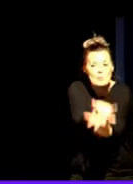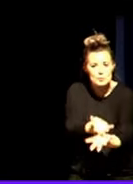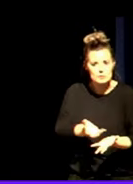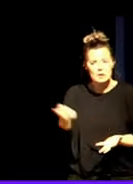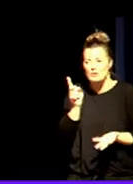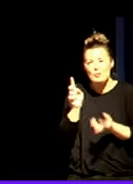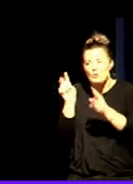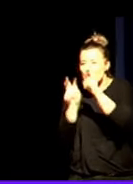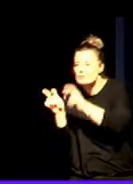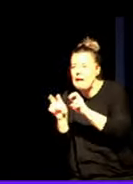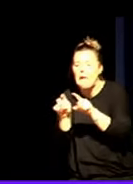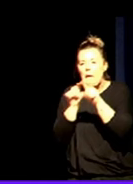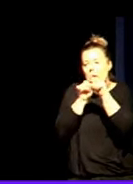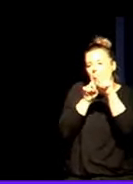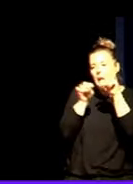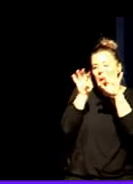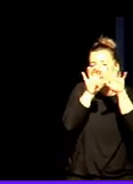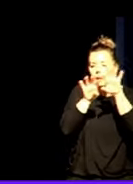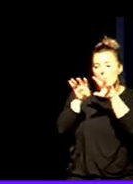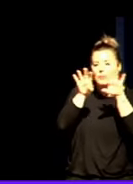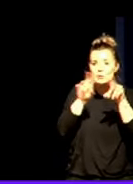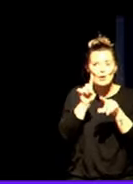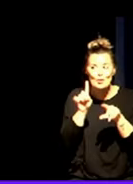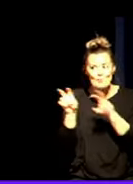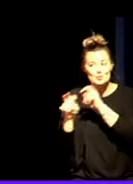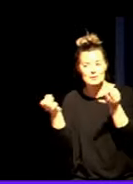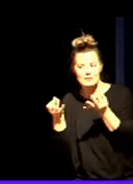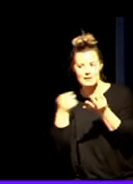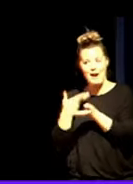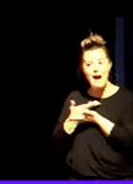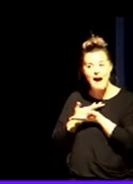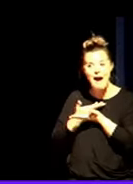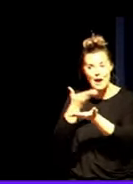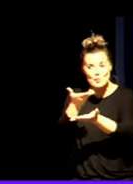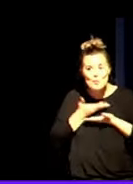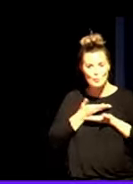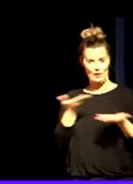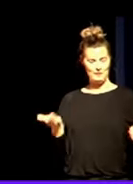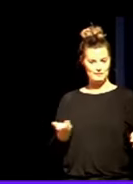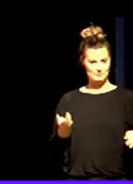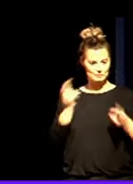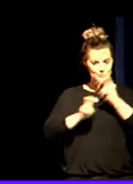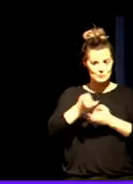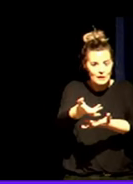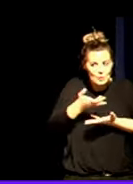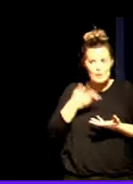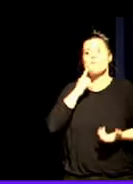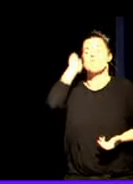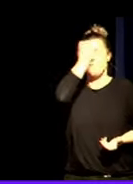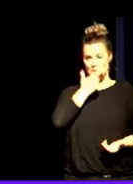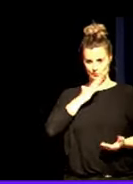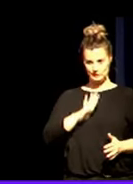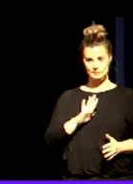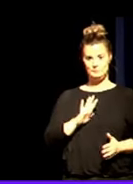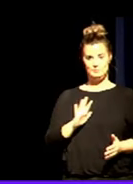manipular, buscan ayuda, buscan ayuda, afortunadamente buscan ayuda. pero